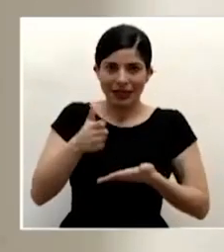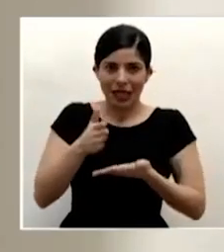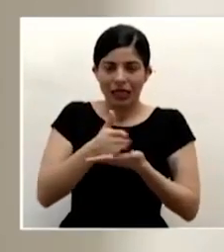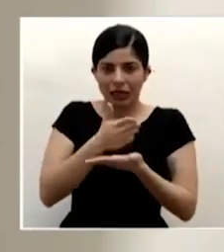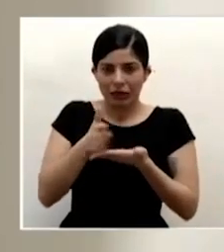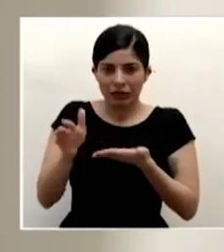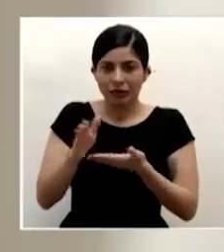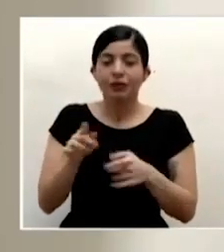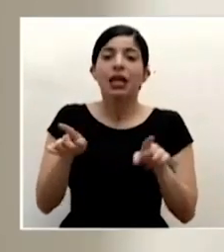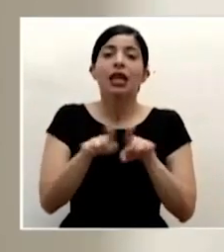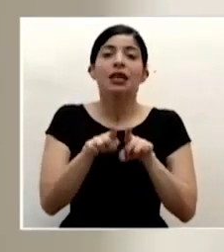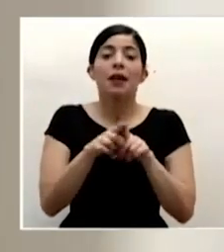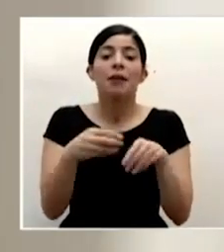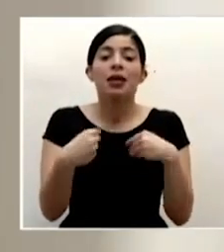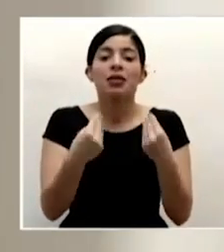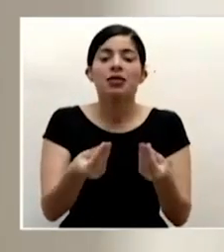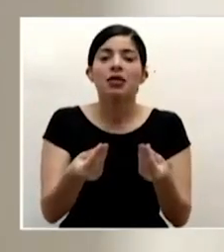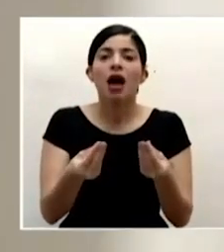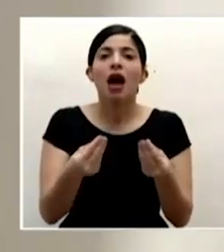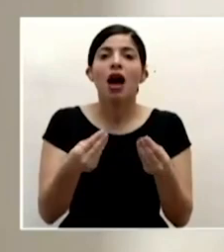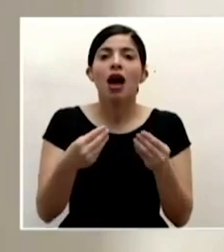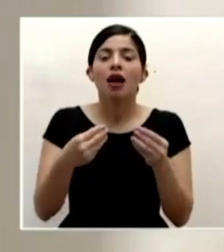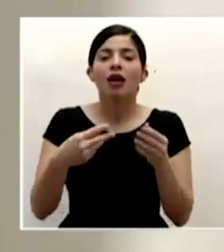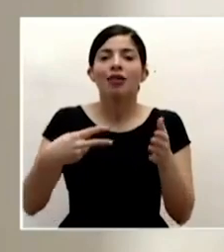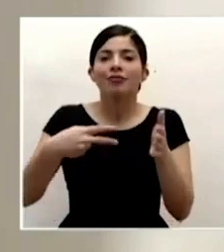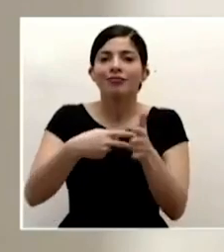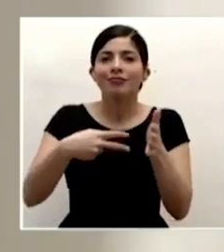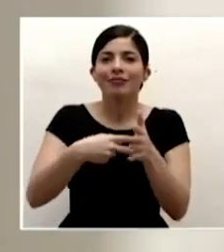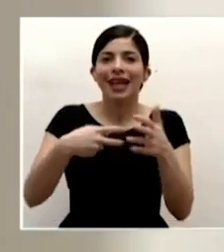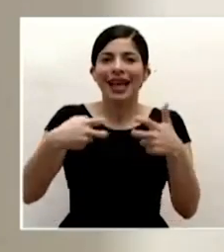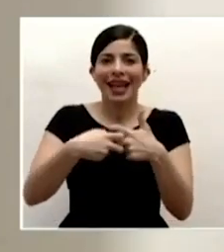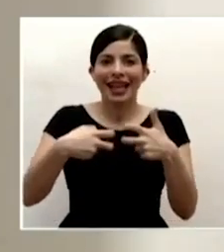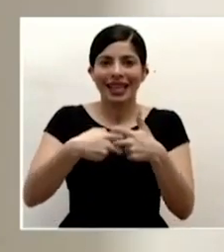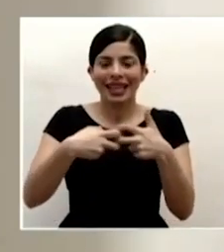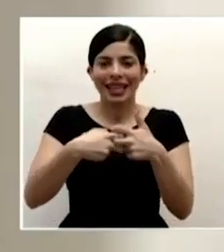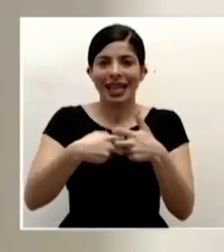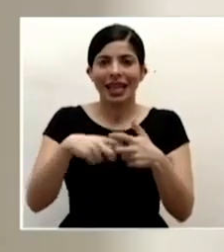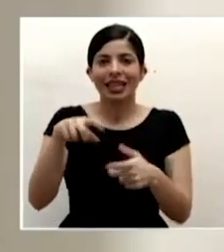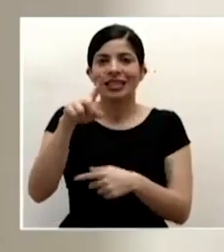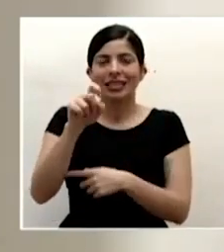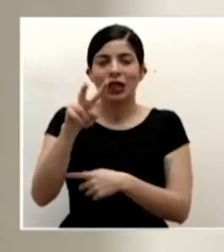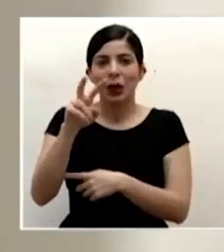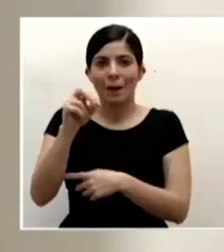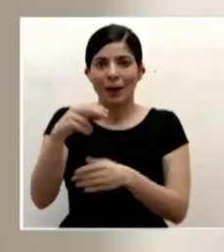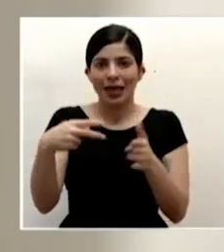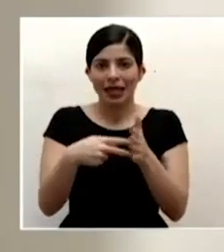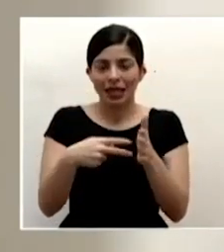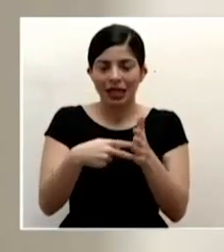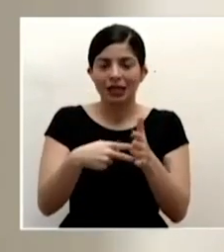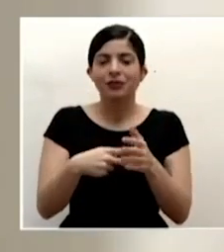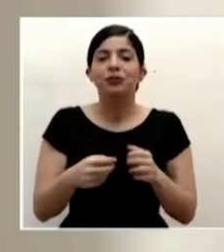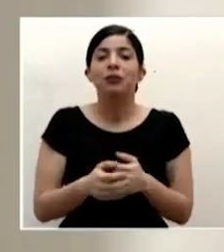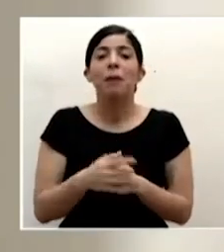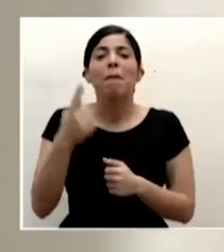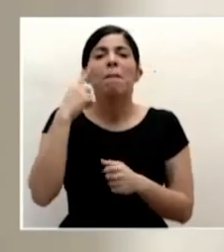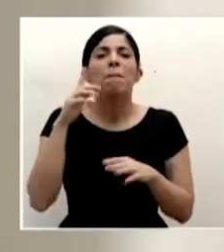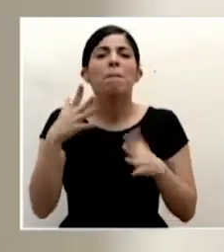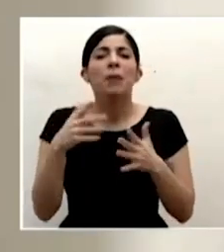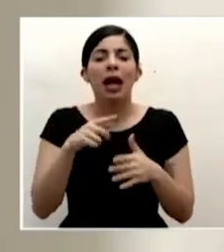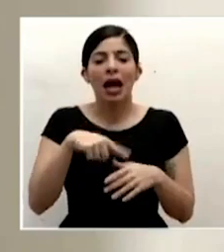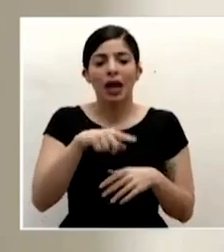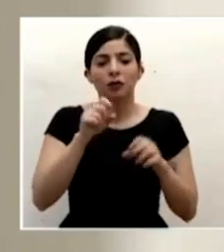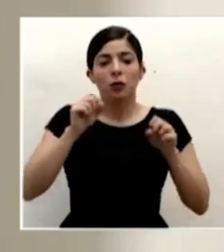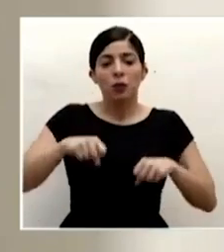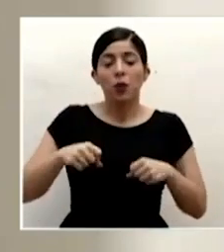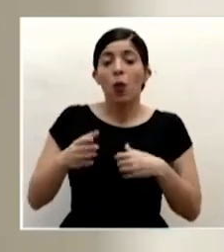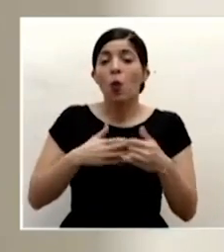conexiones de voltaje de eléctricas de voltaje de 120 voltios para poder conectar toda clase de